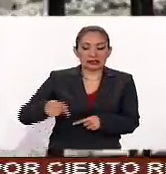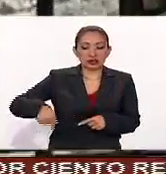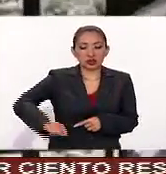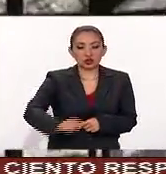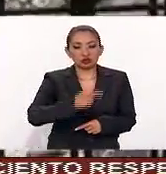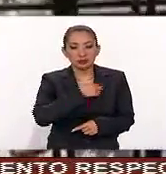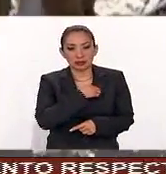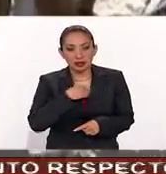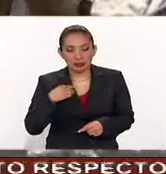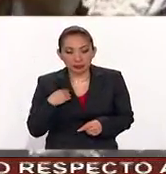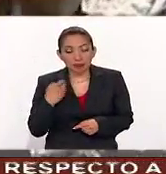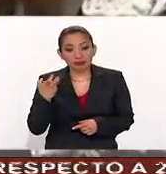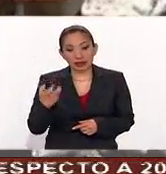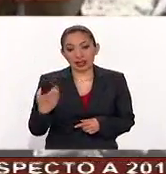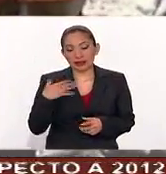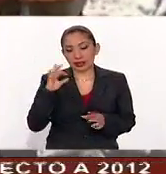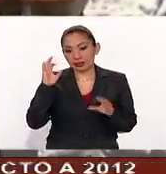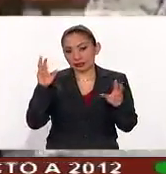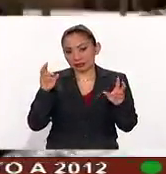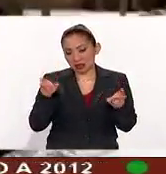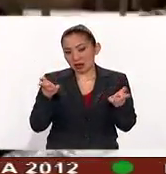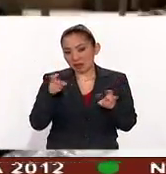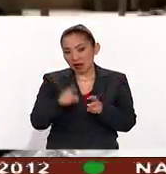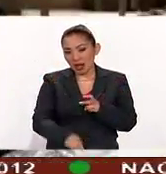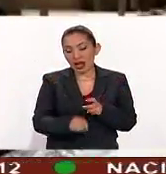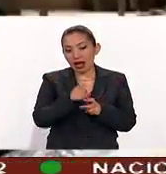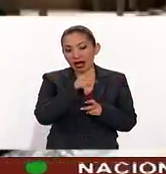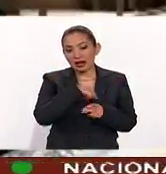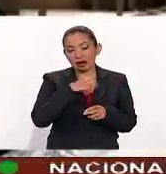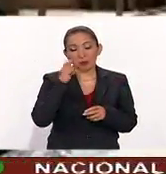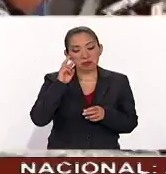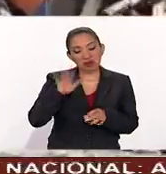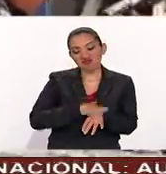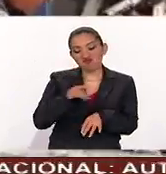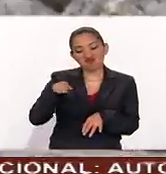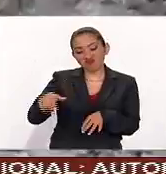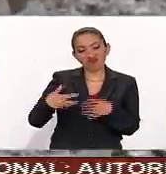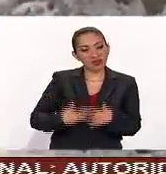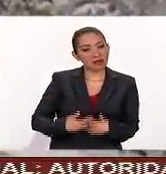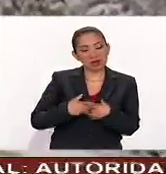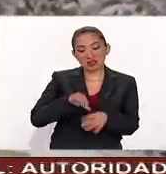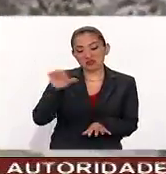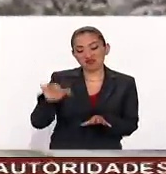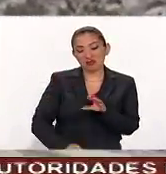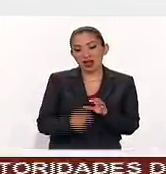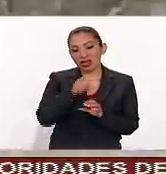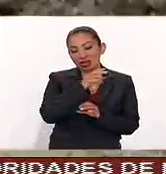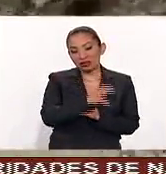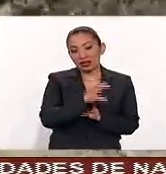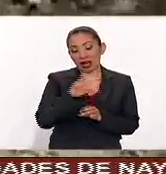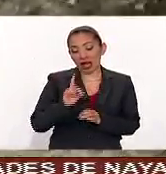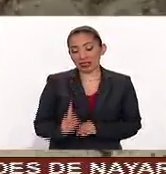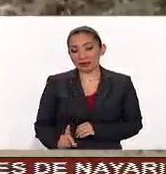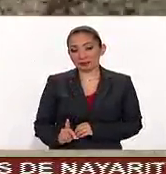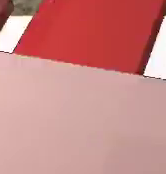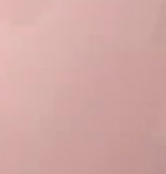sus acreedores ante este entorno. La agencia Standard & Poor's bajó la calificación de la compañía de doble C, AD.